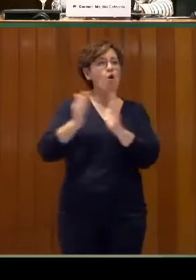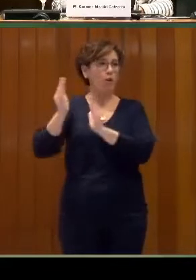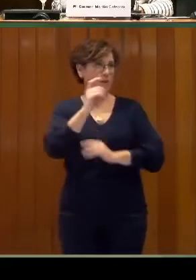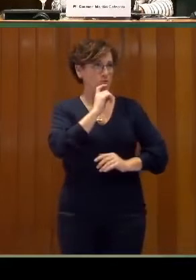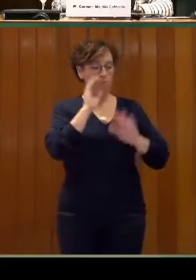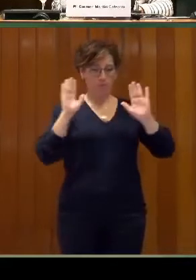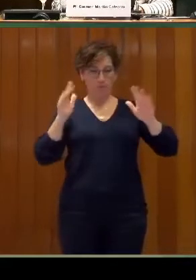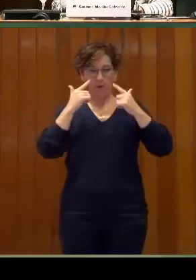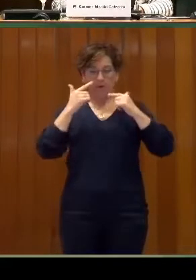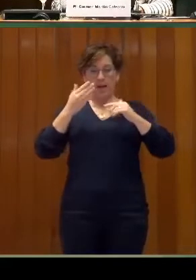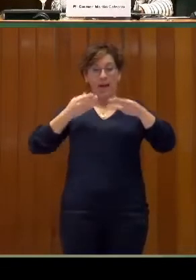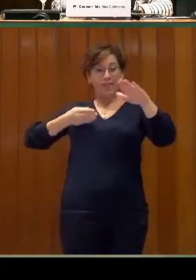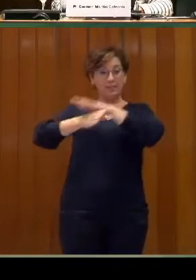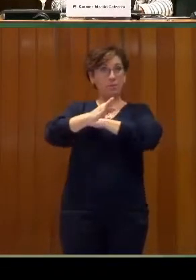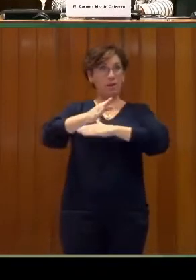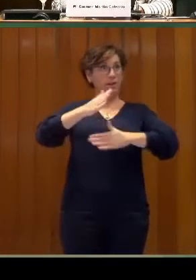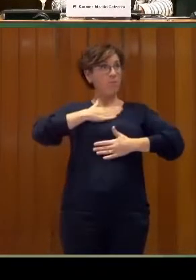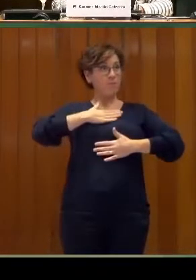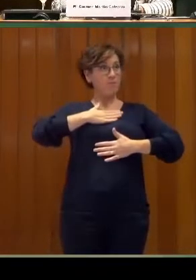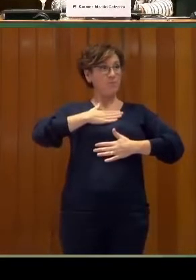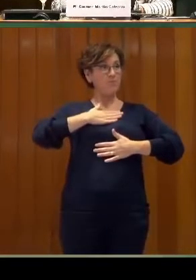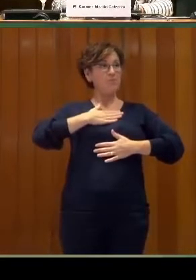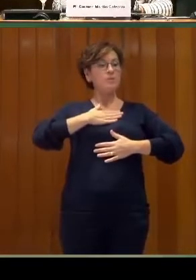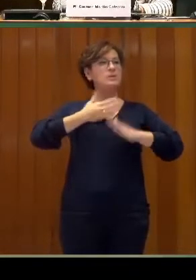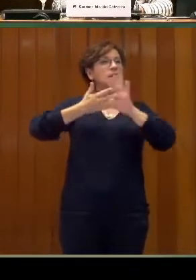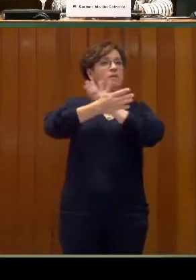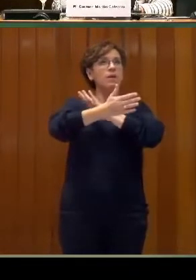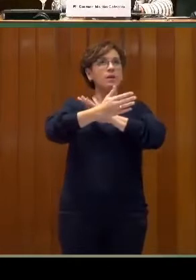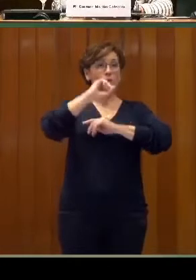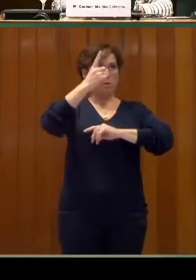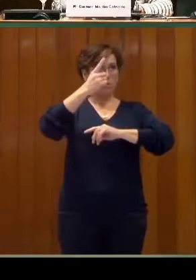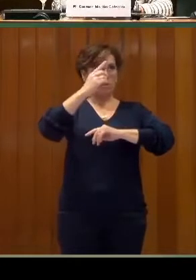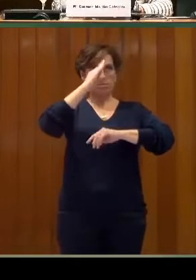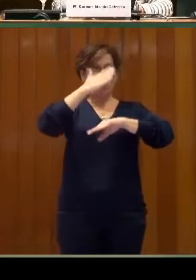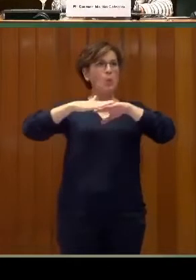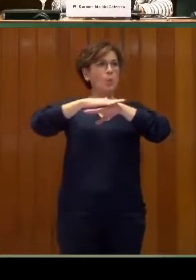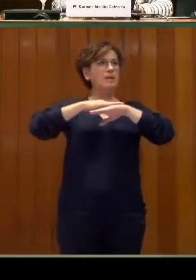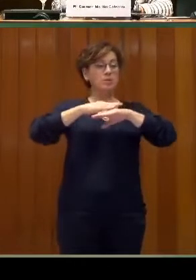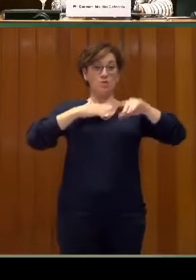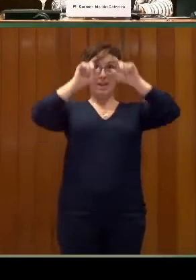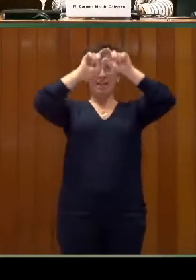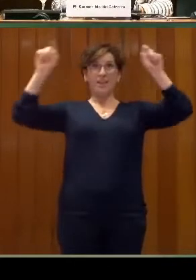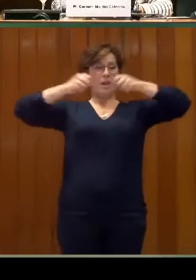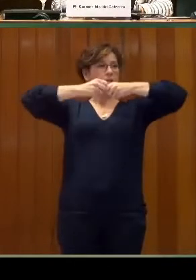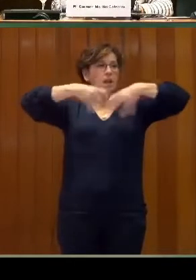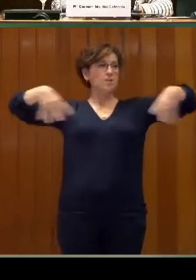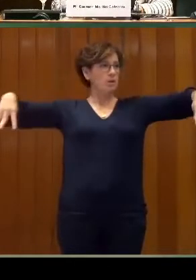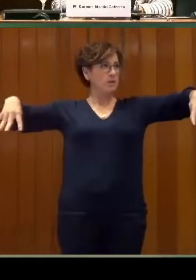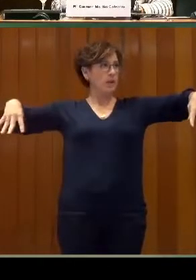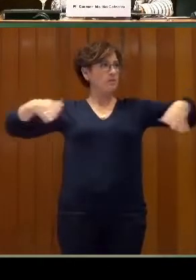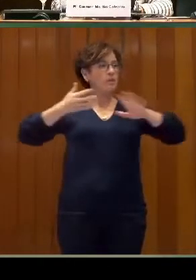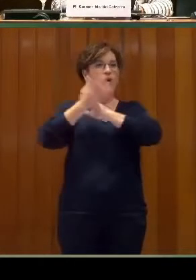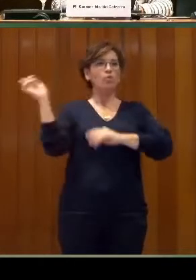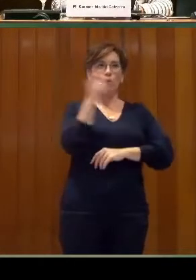para nosotros, lo básico es que tiene que ser un elemento transversal para toda la compañía. Y para ello, pues